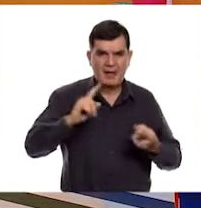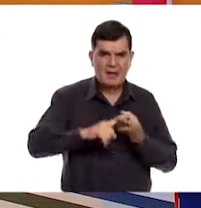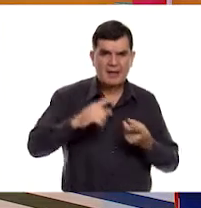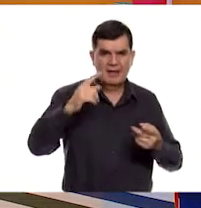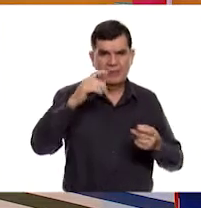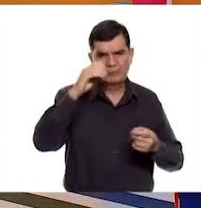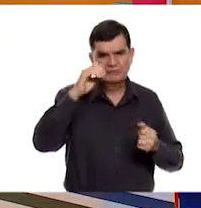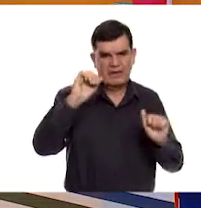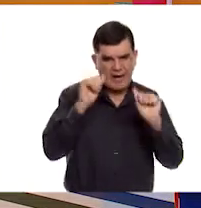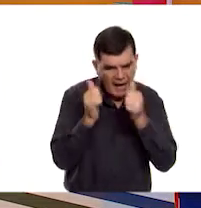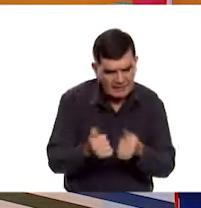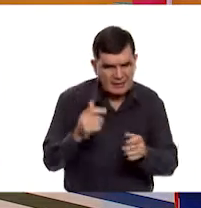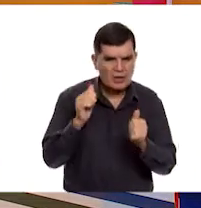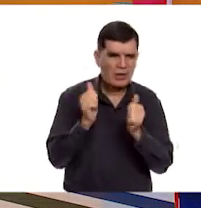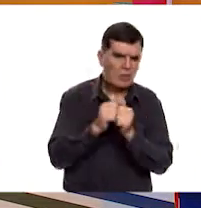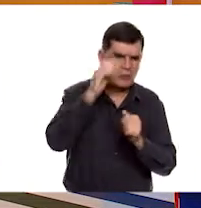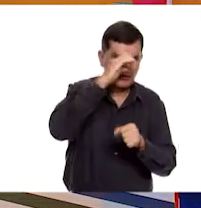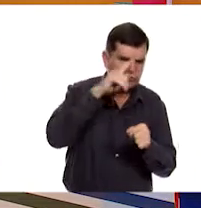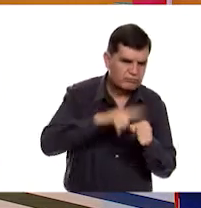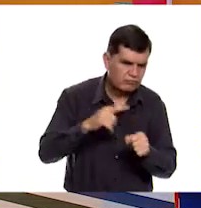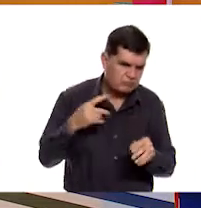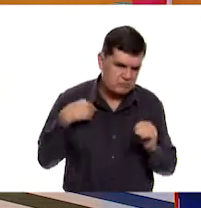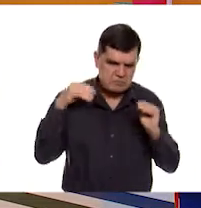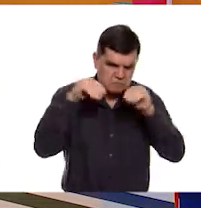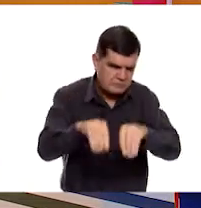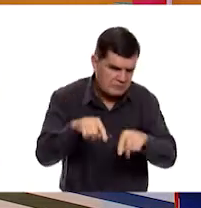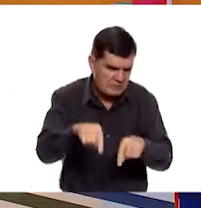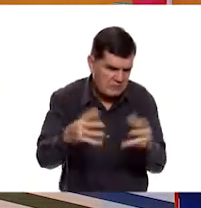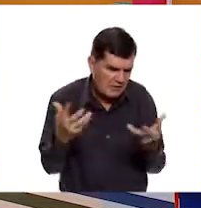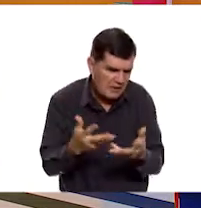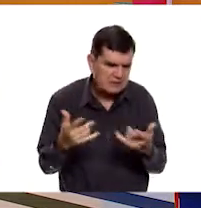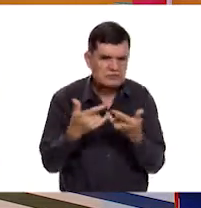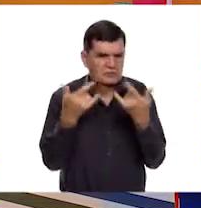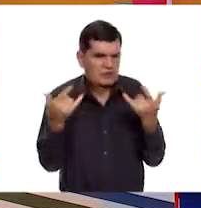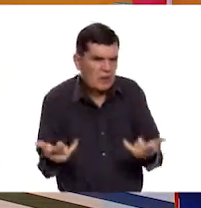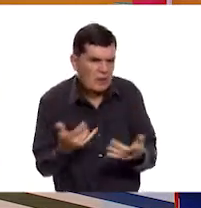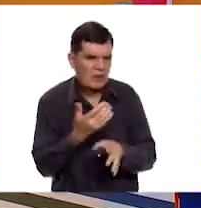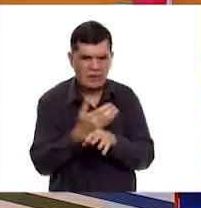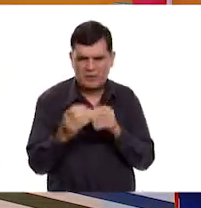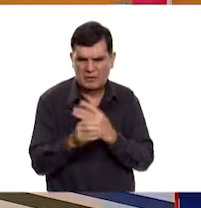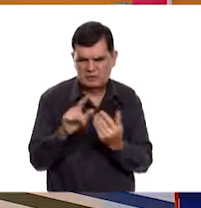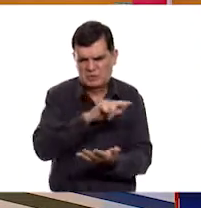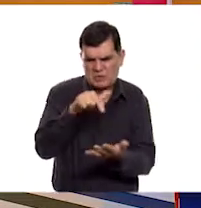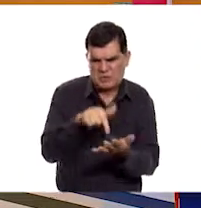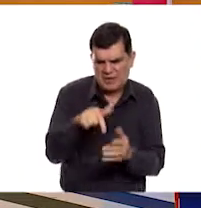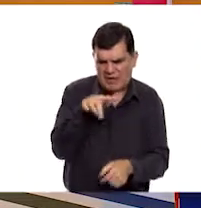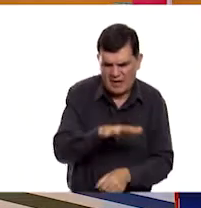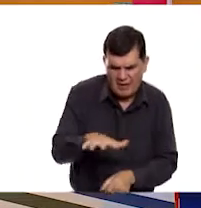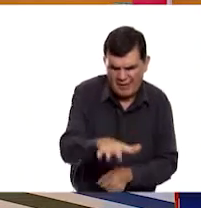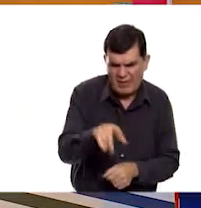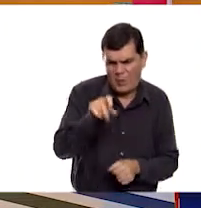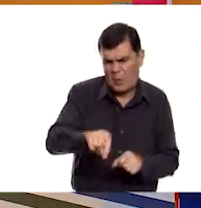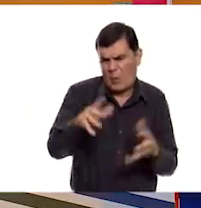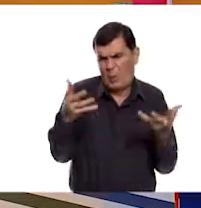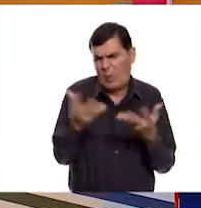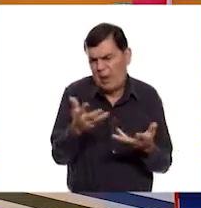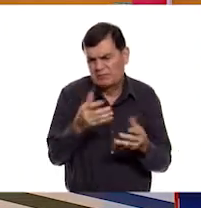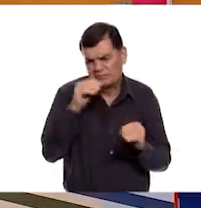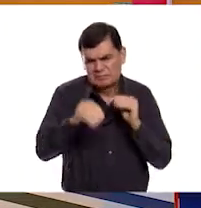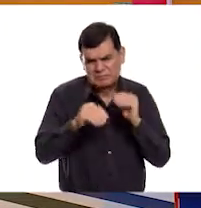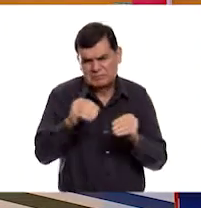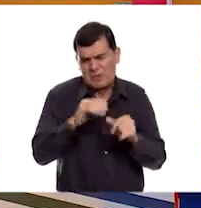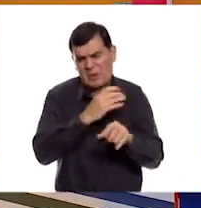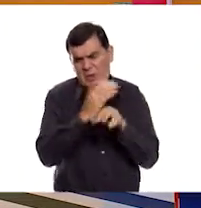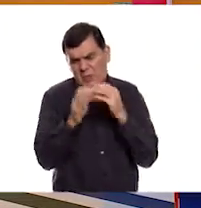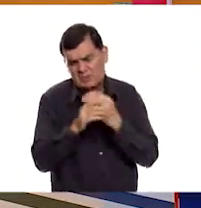culturales y que nos cuenta también sobre la historia de ese lugar o de quienes lo realizaron y de